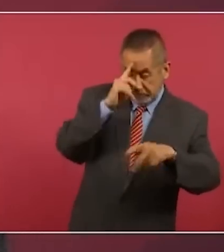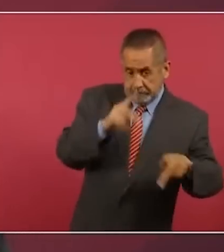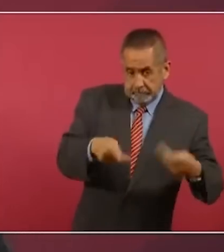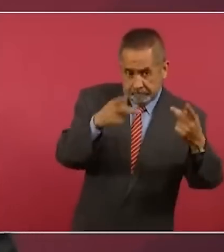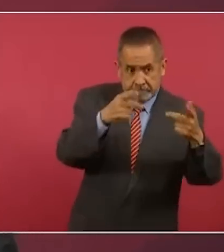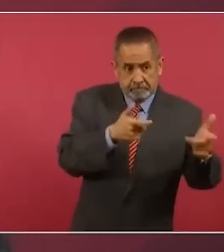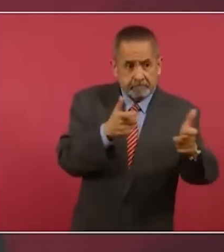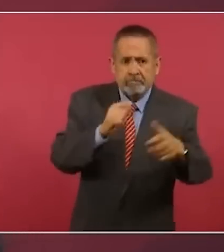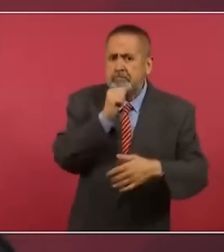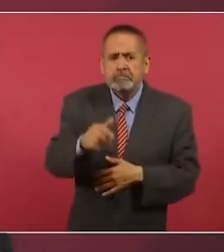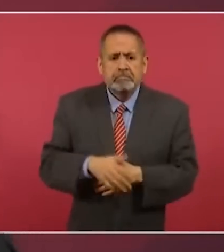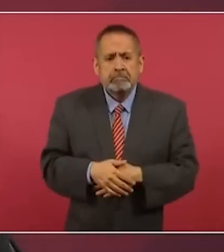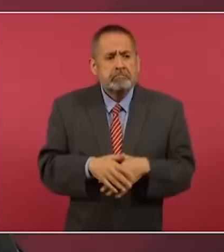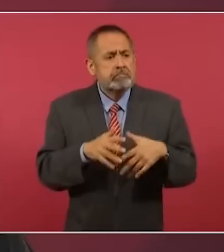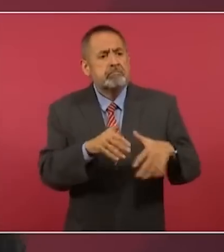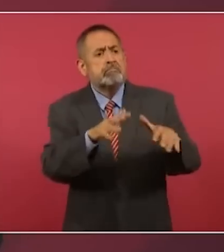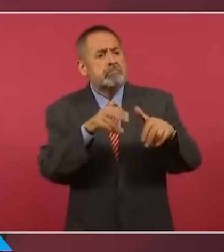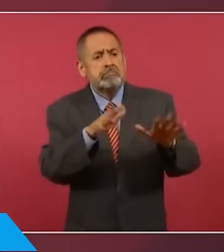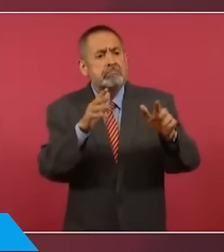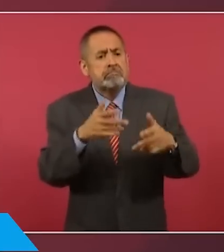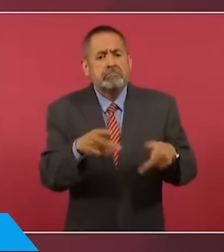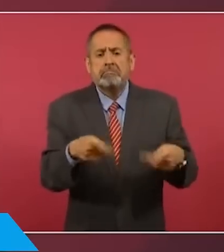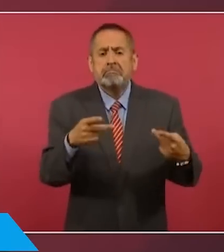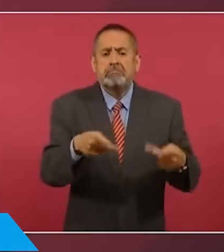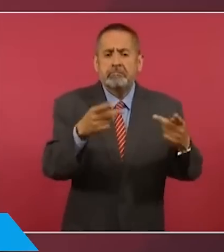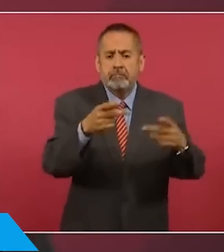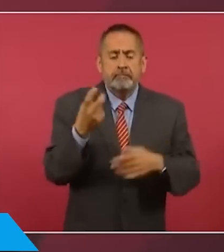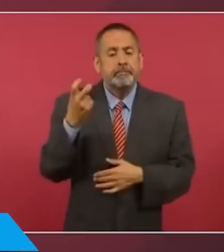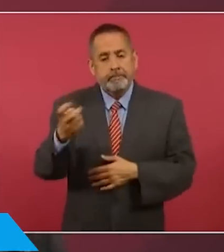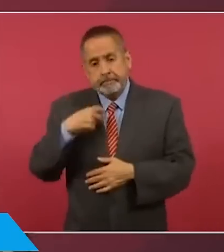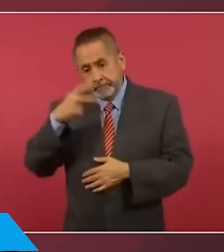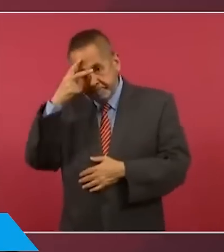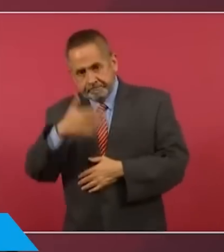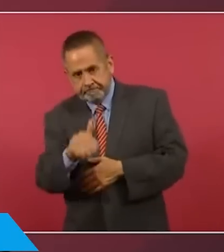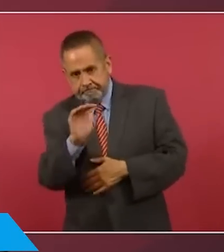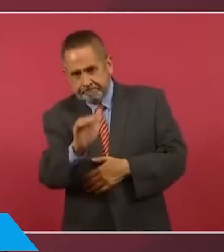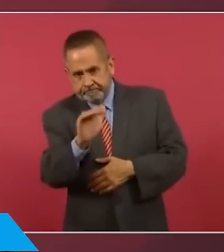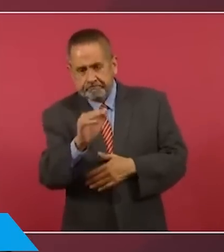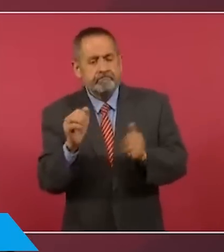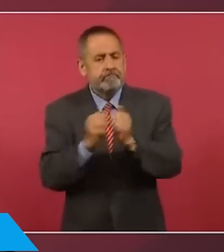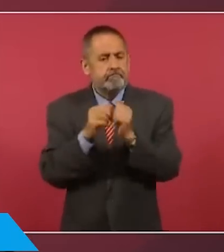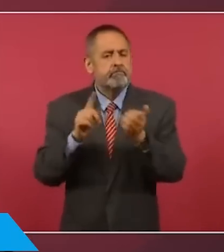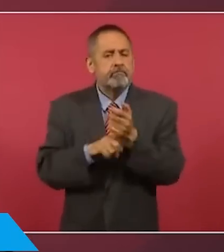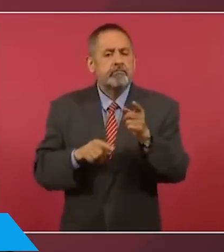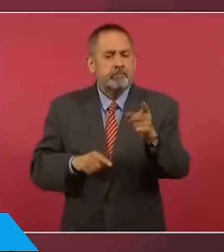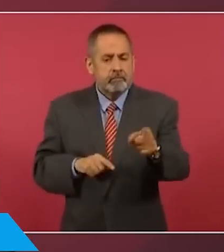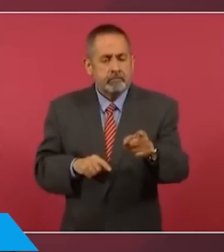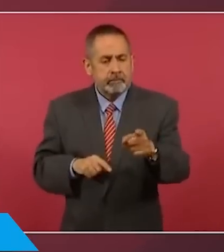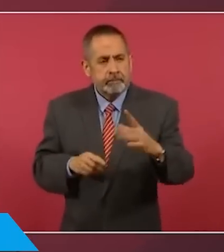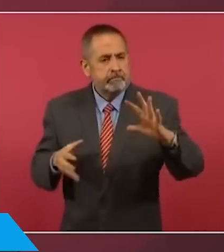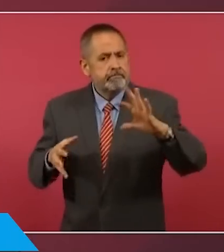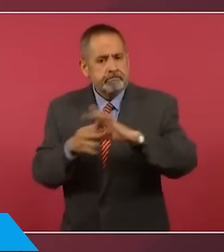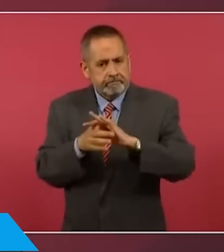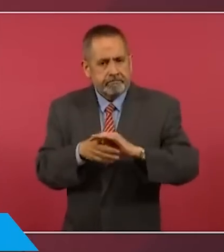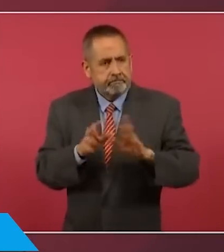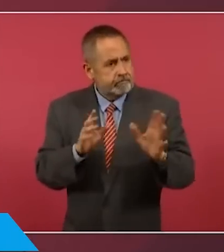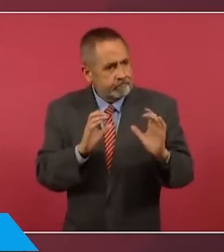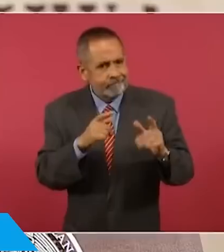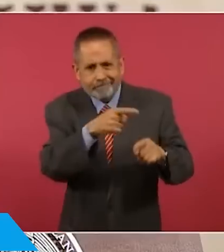un problema crítico, por eso México ha insistido mucho y es parte de las acciones que tenemos junto con el entendimiento bicentenario.